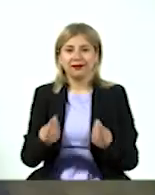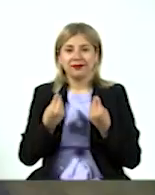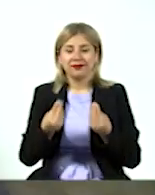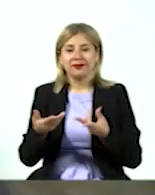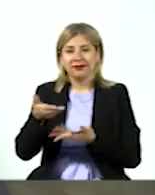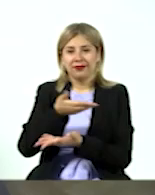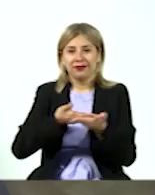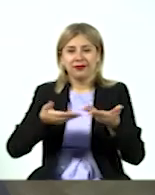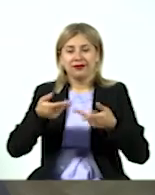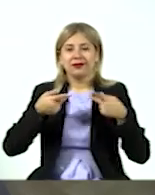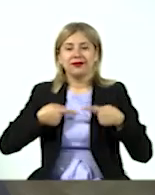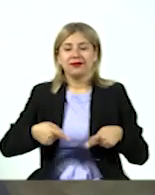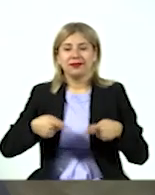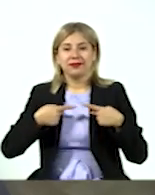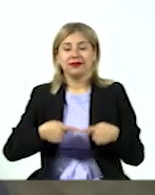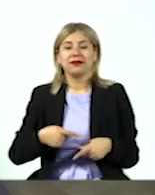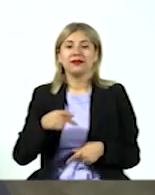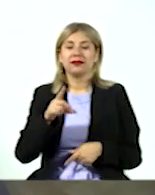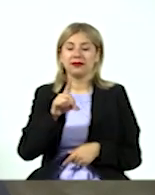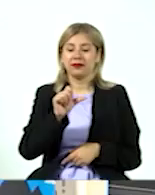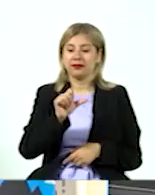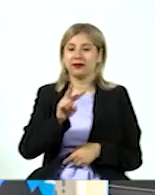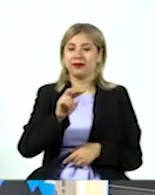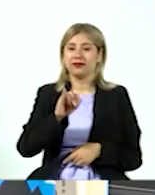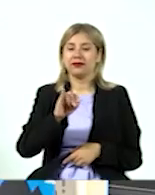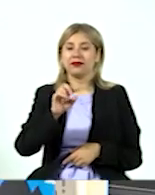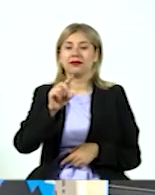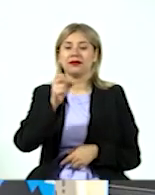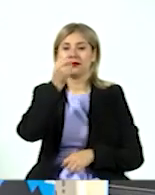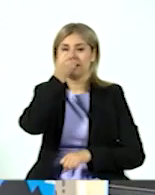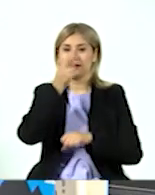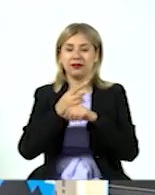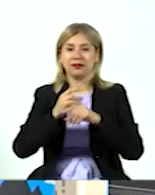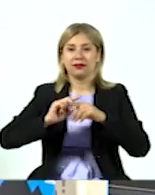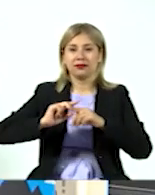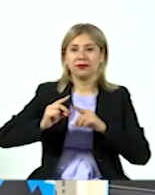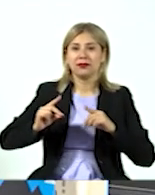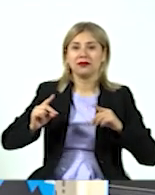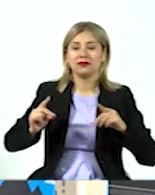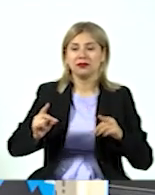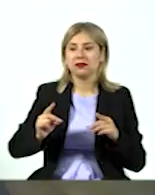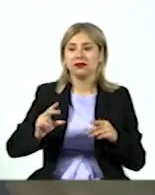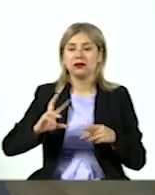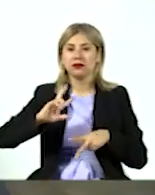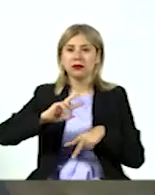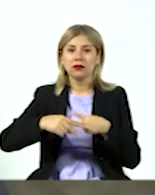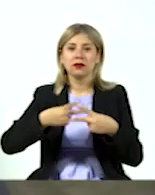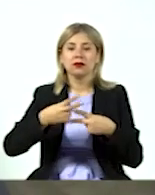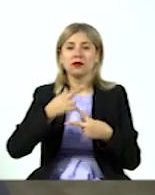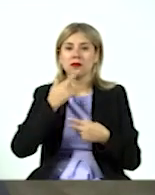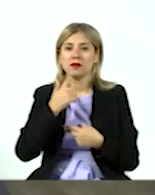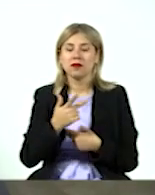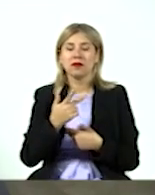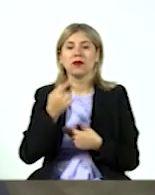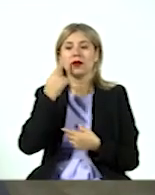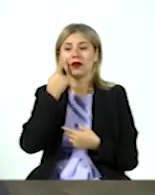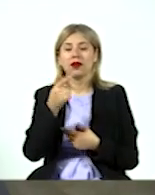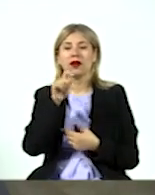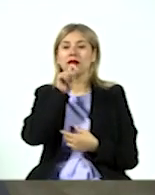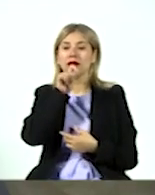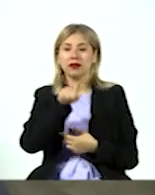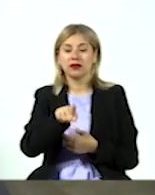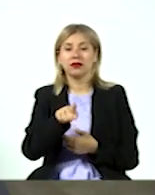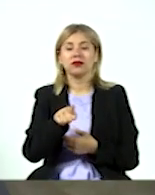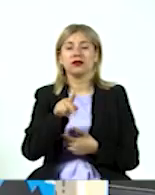le comparto al público, David, es que no fue el secretario de desarrollo económico a presentar una obra de cómo hacer mejor desarrollo económico para Jalisco,